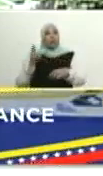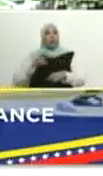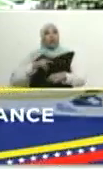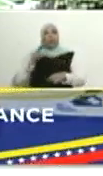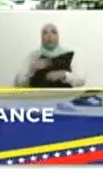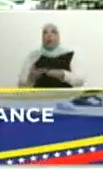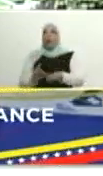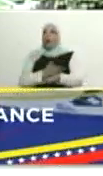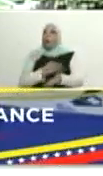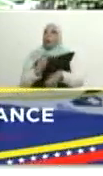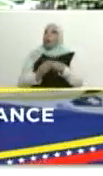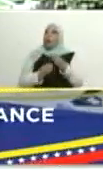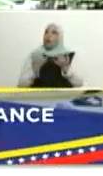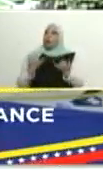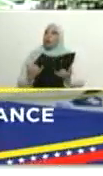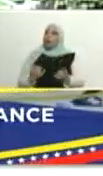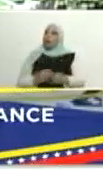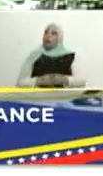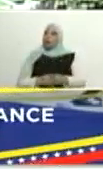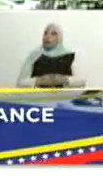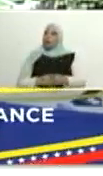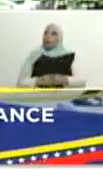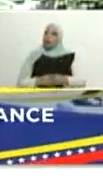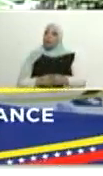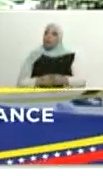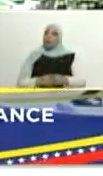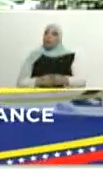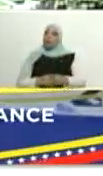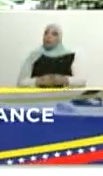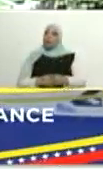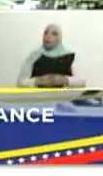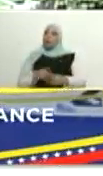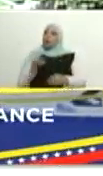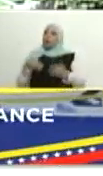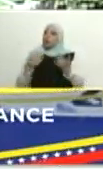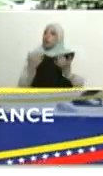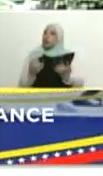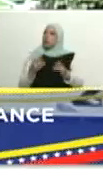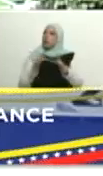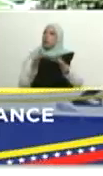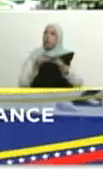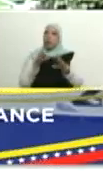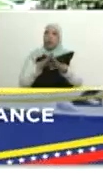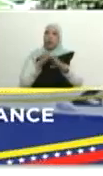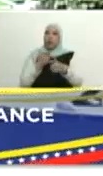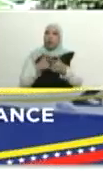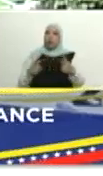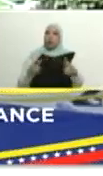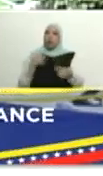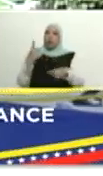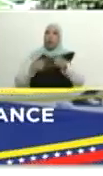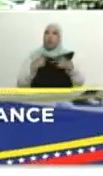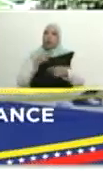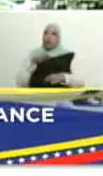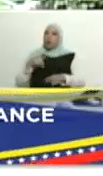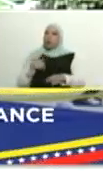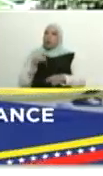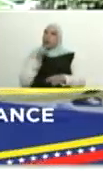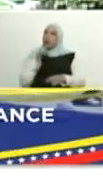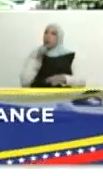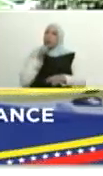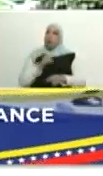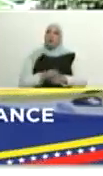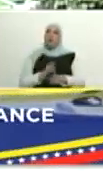antes se había tenido. La articulación directa, directa con los productores, con los empresarios. La